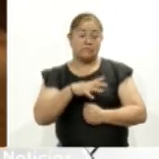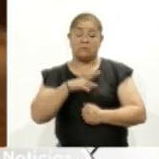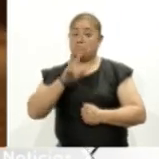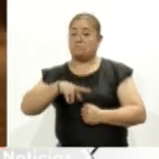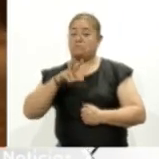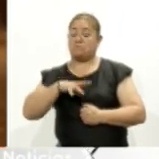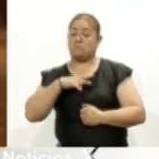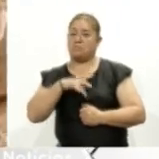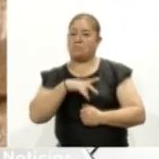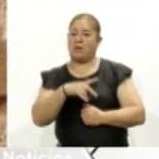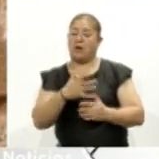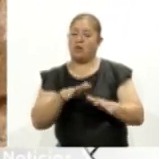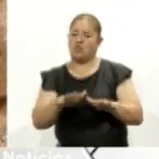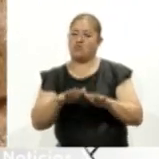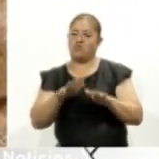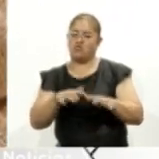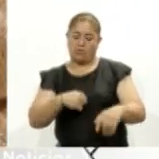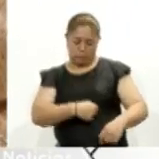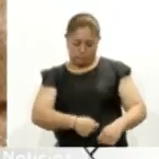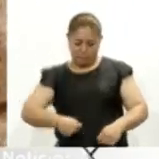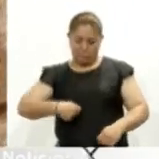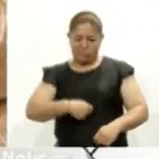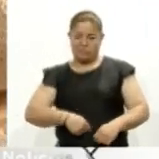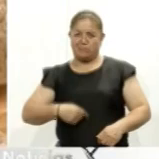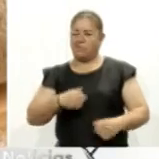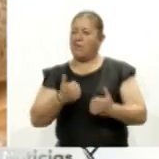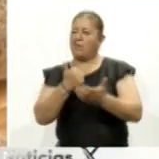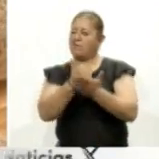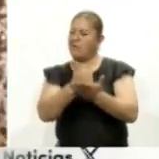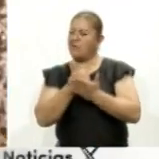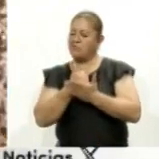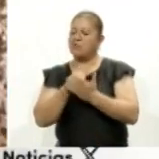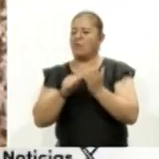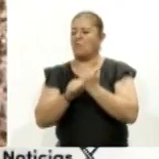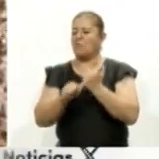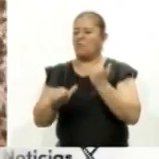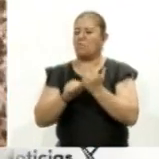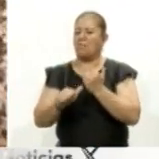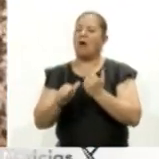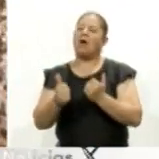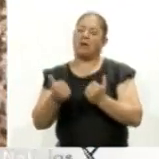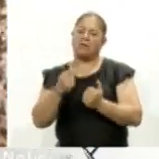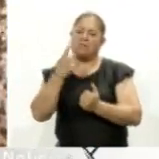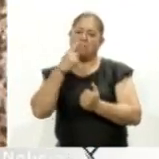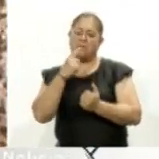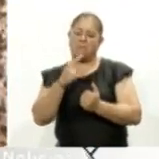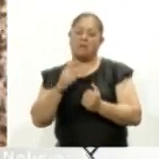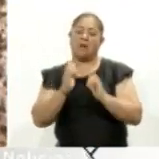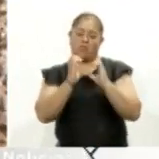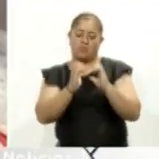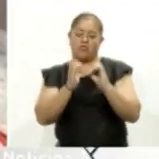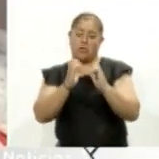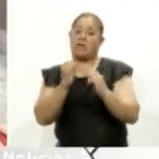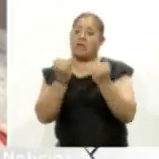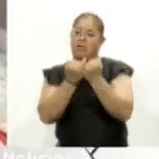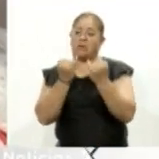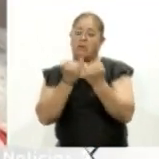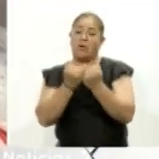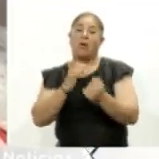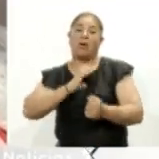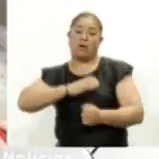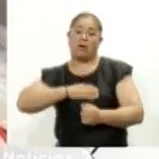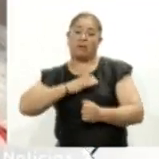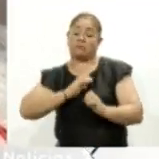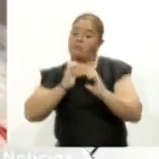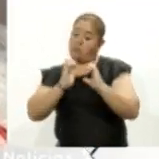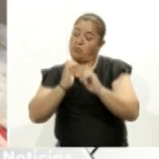fibra regula el tránsito intestinal y ayuda en el cuidado de la flora intestinal así como a prevenir estreñimiento y cáncer